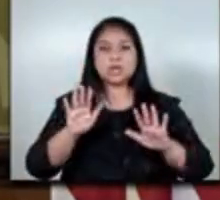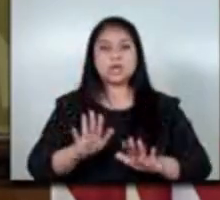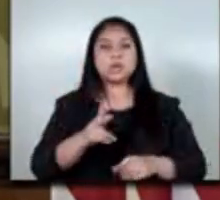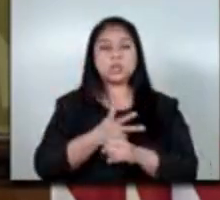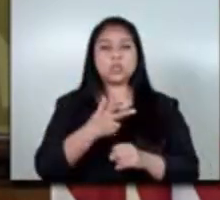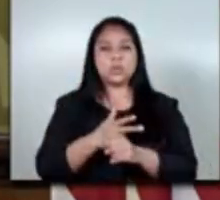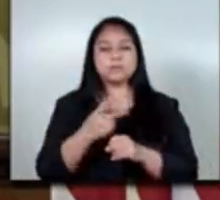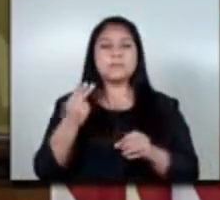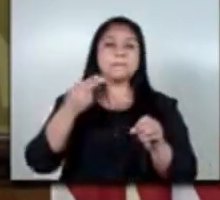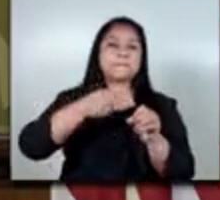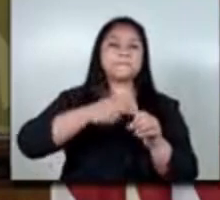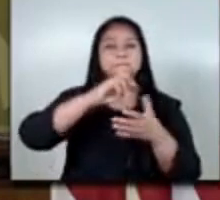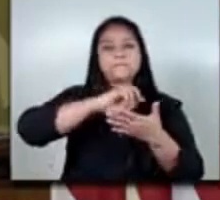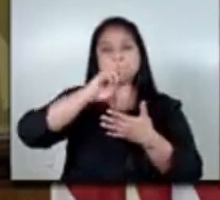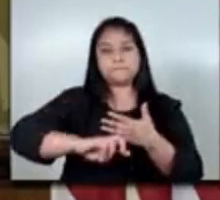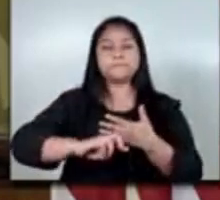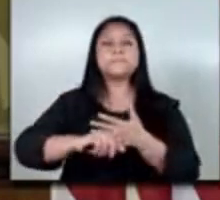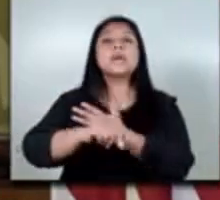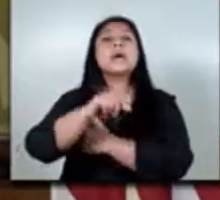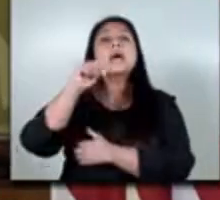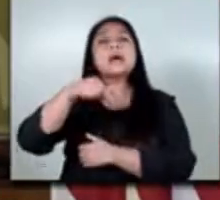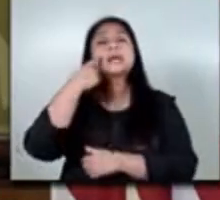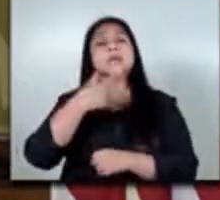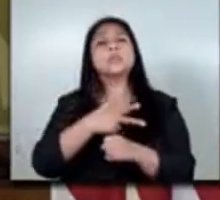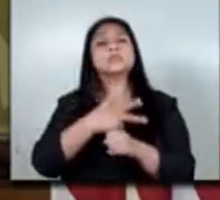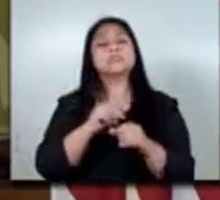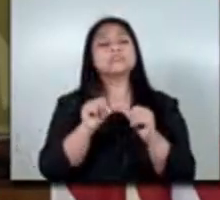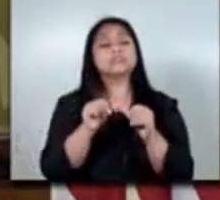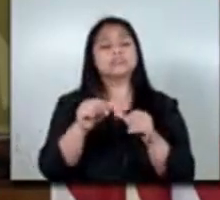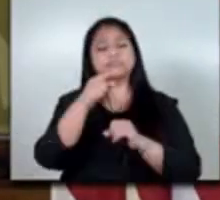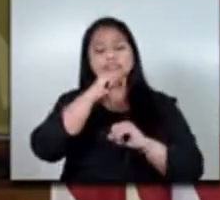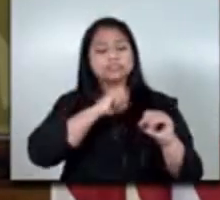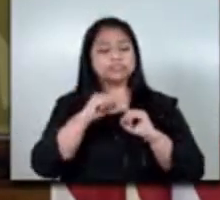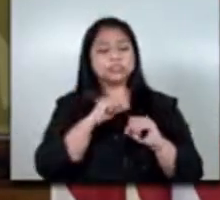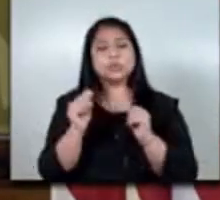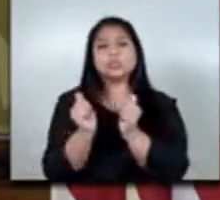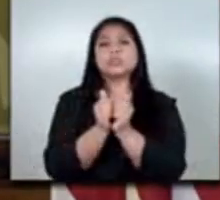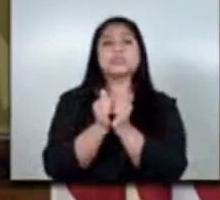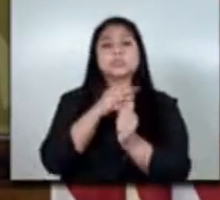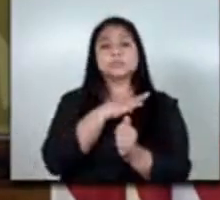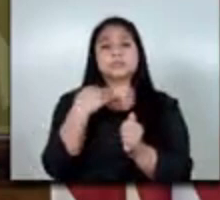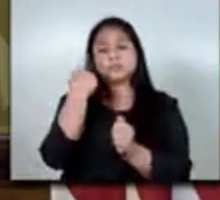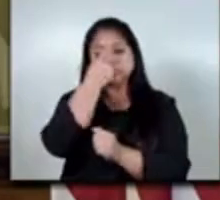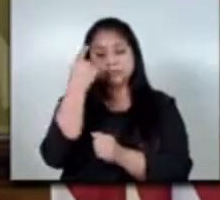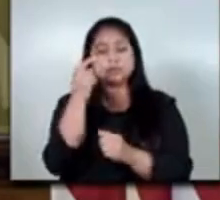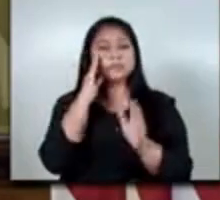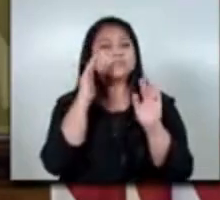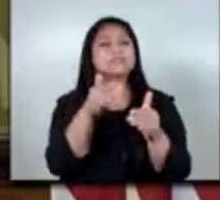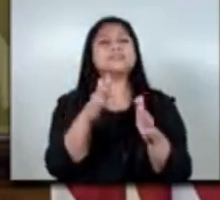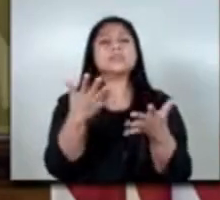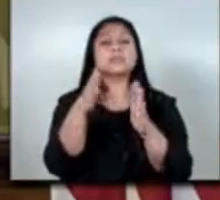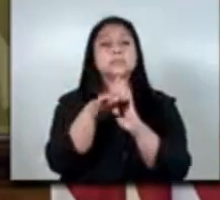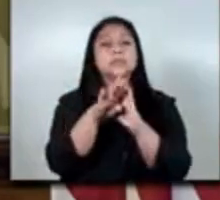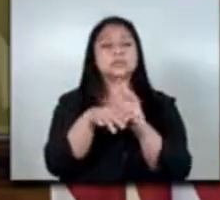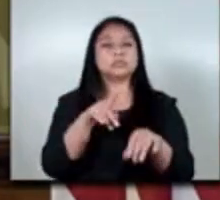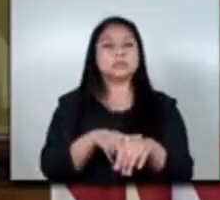participar en el programa aquí en guatemala continuamos trabajando con el ministerio de trabajo enfocado en reducir los tiempos y